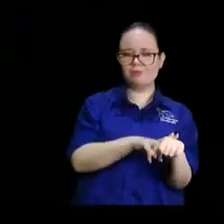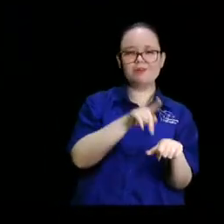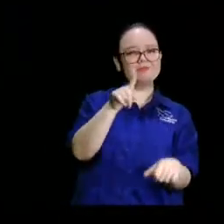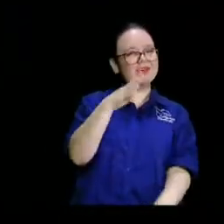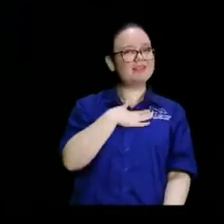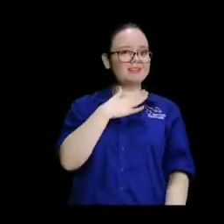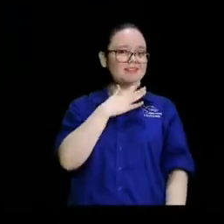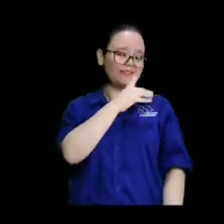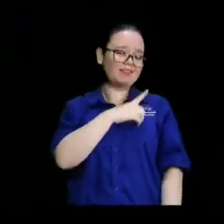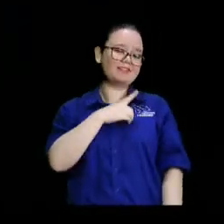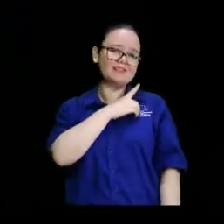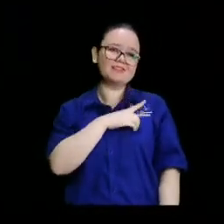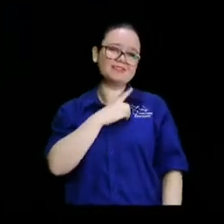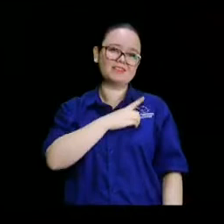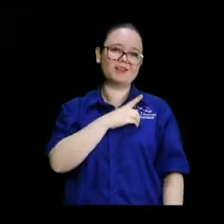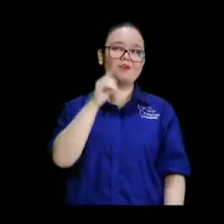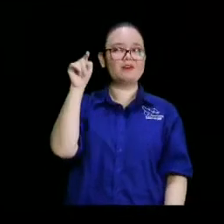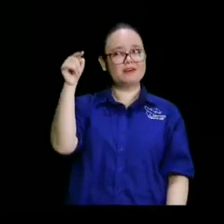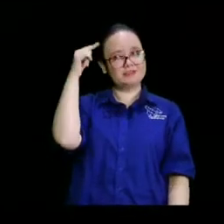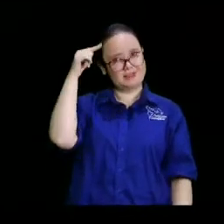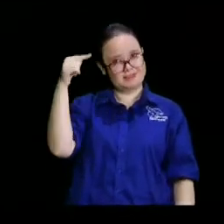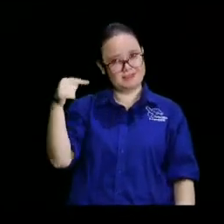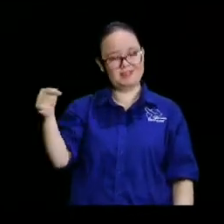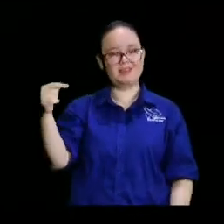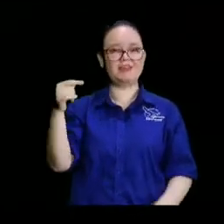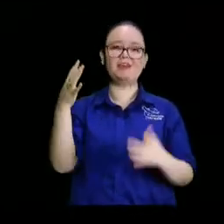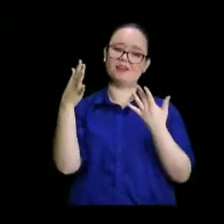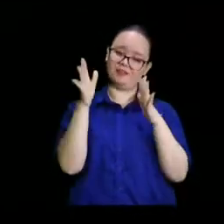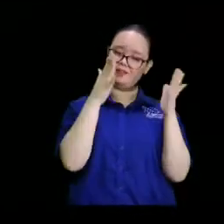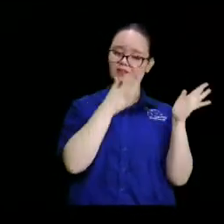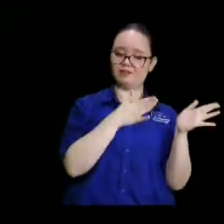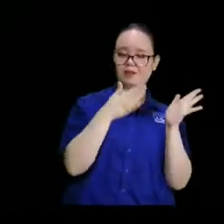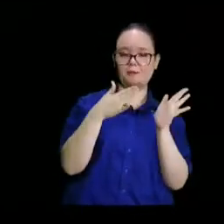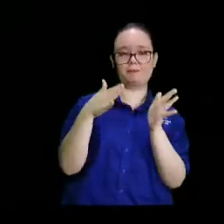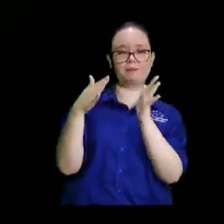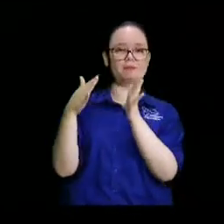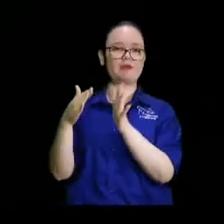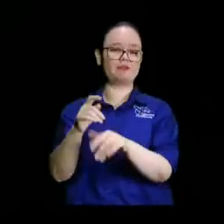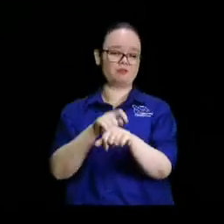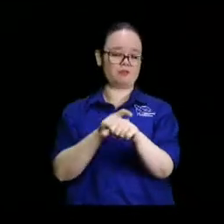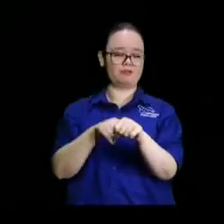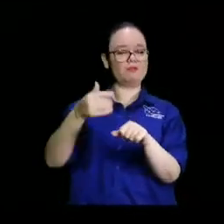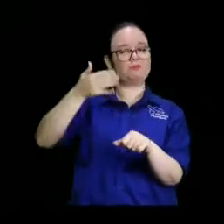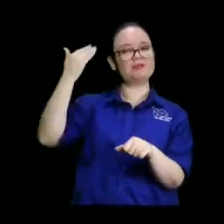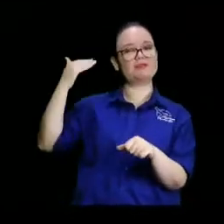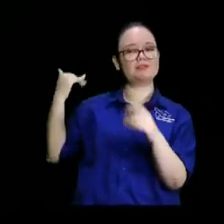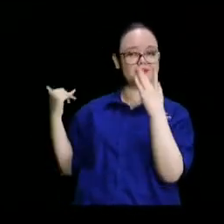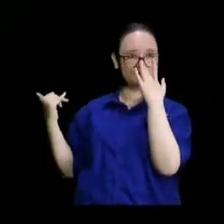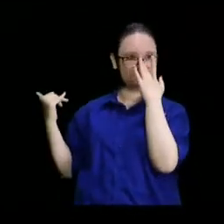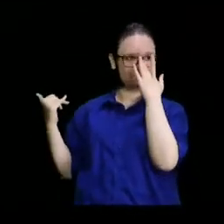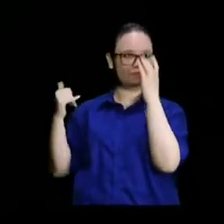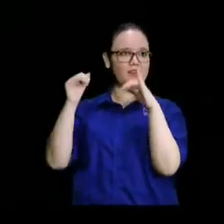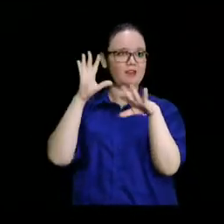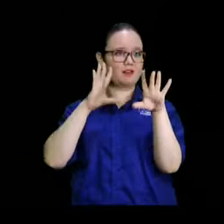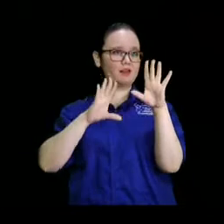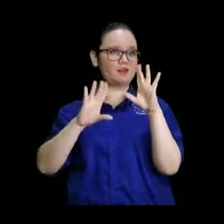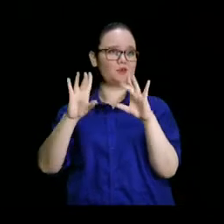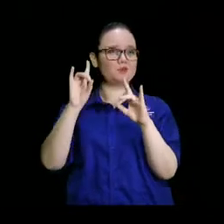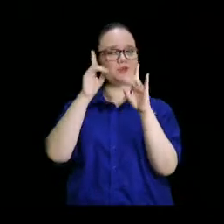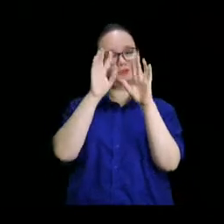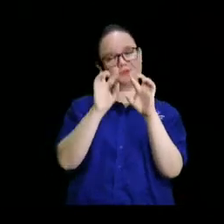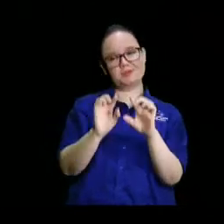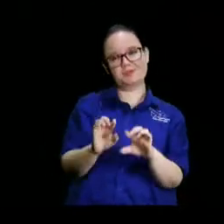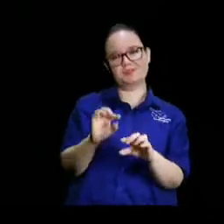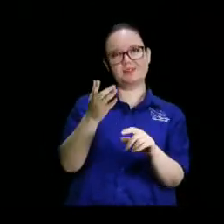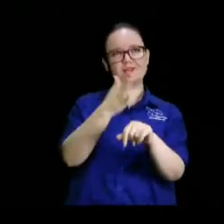anhelo de que llegue ese día. Y se está preparando desde hace mucho tiempo, ¿verdad? Algunos que son muy